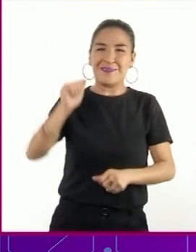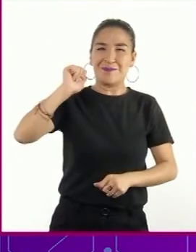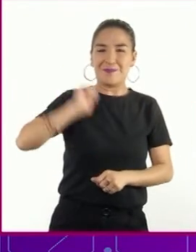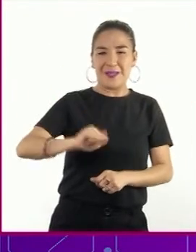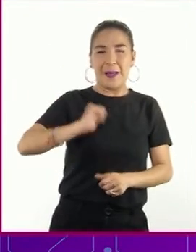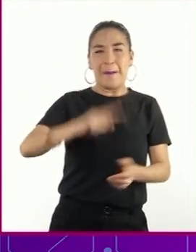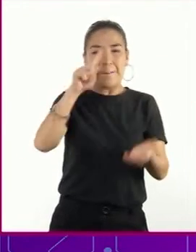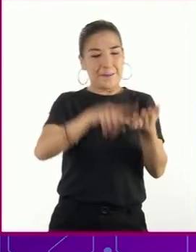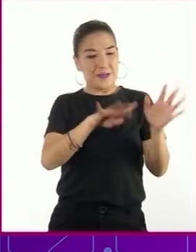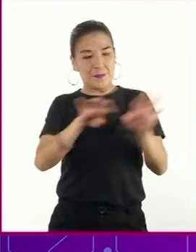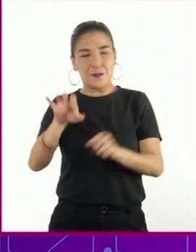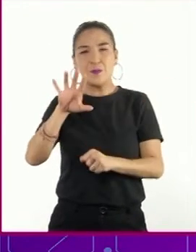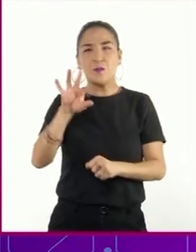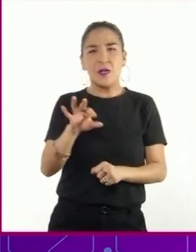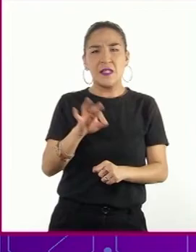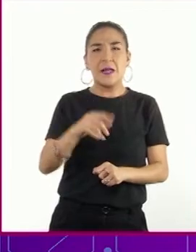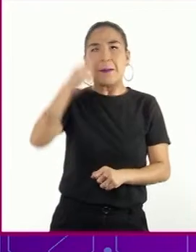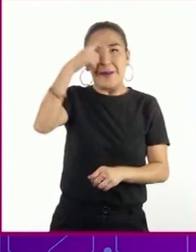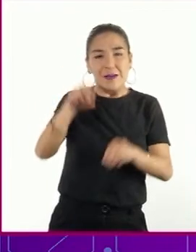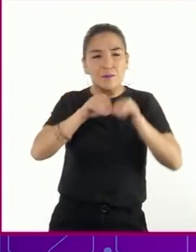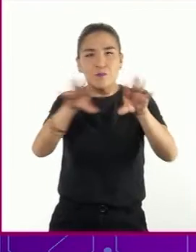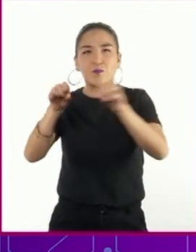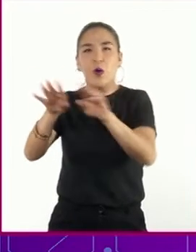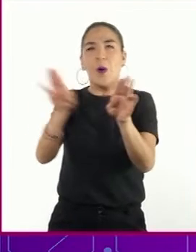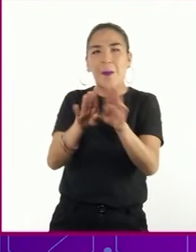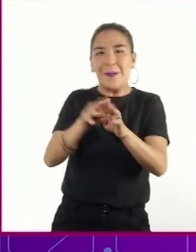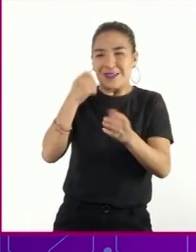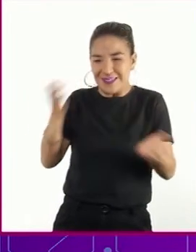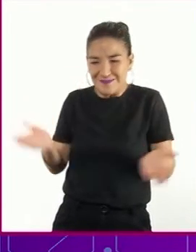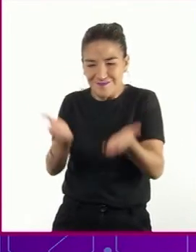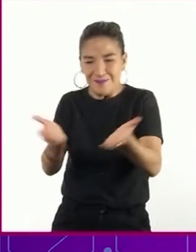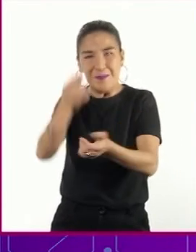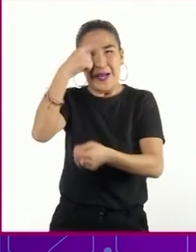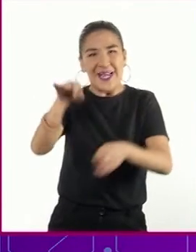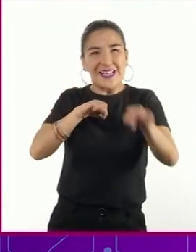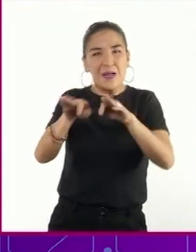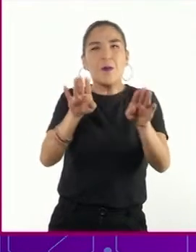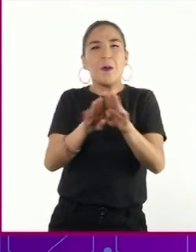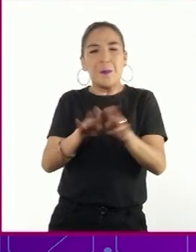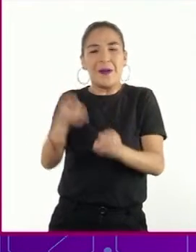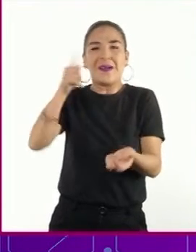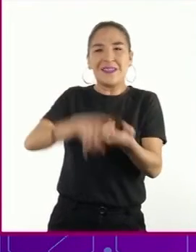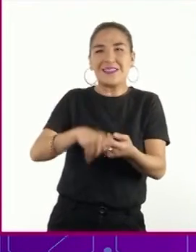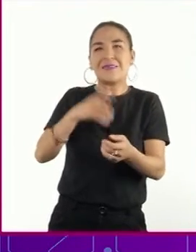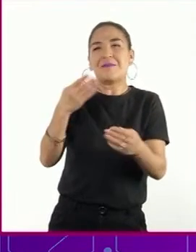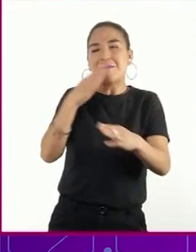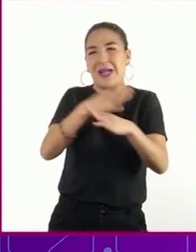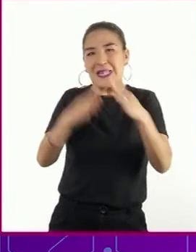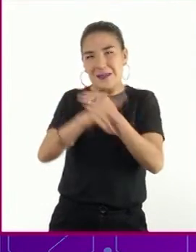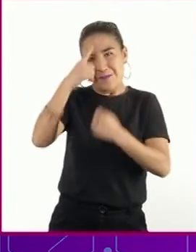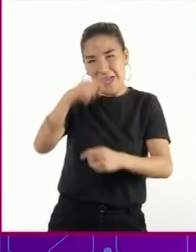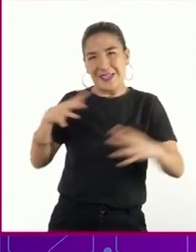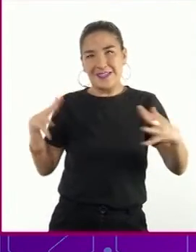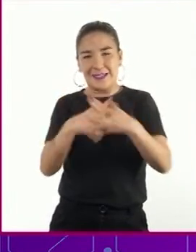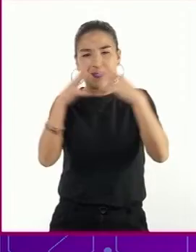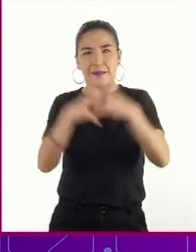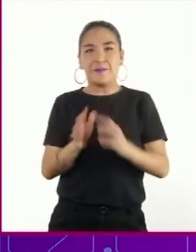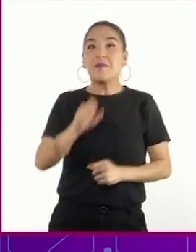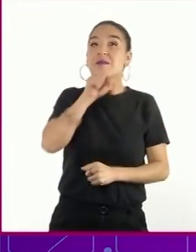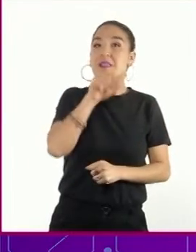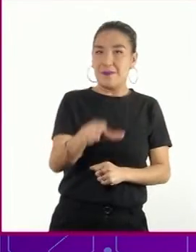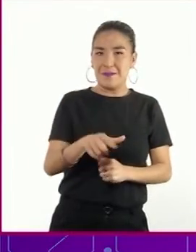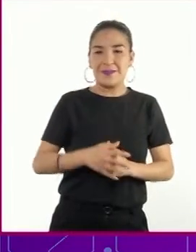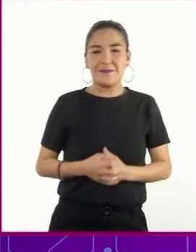1940, las alentaba a trabajar en las fábricas para aumentar la producción destinada a la guerra. Además,